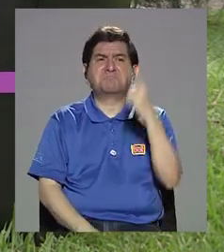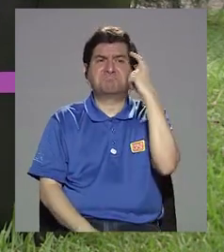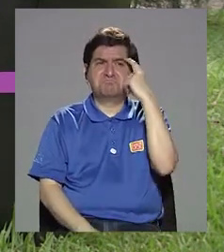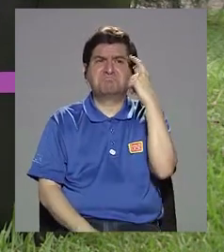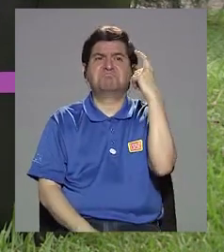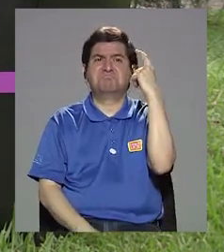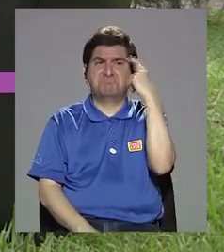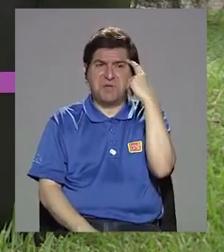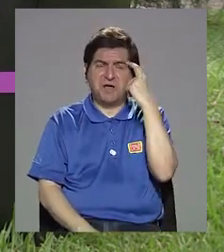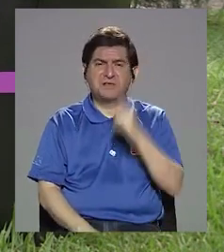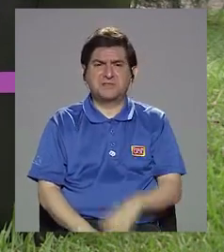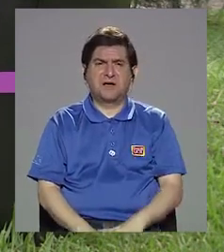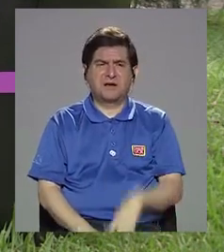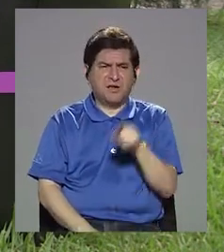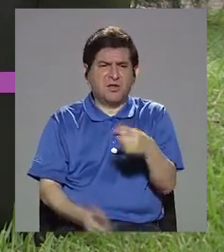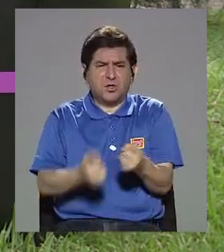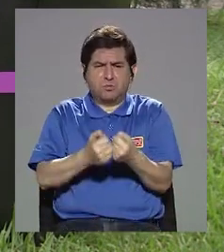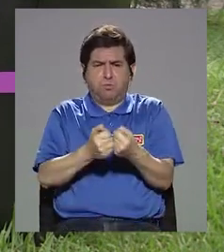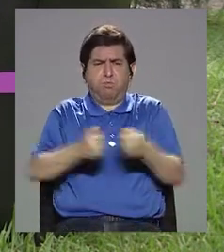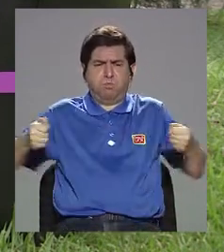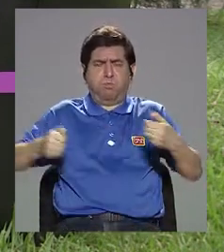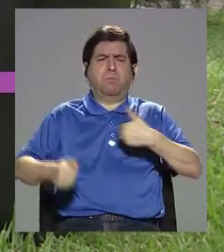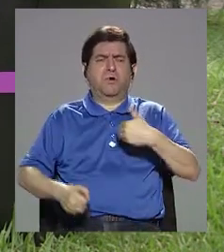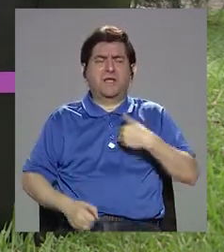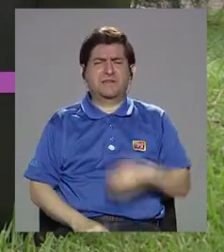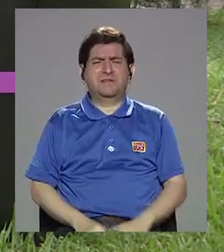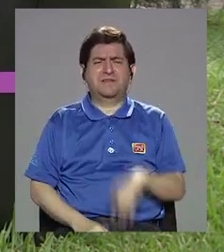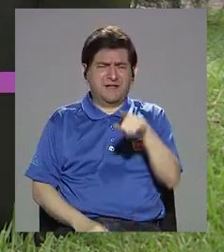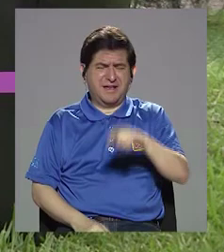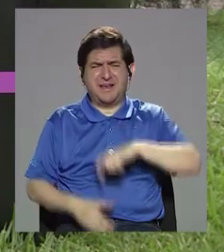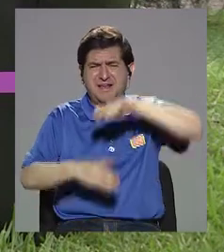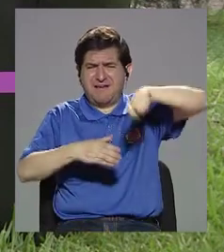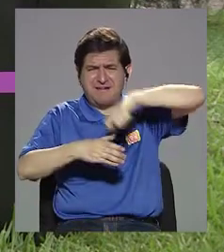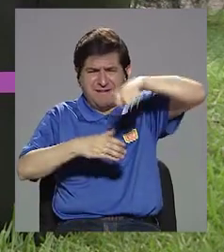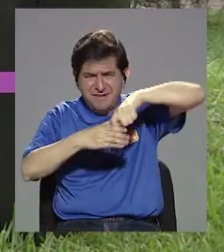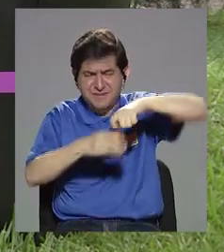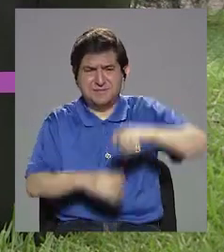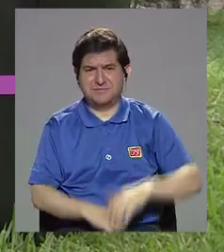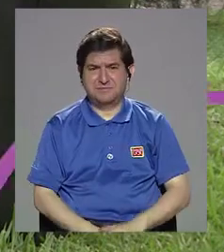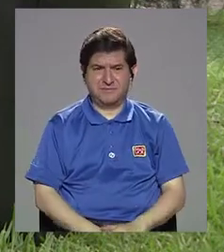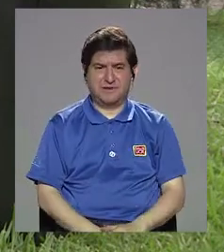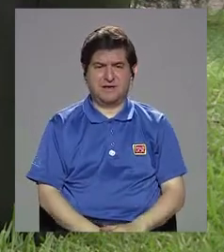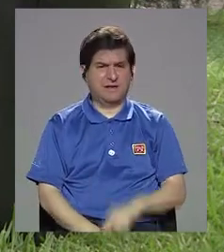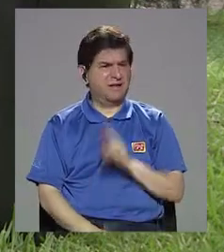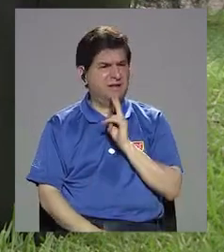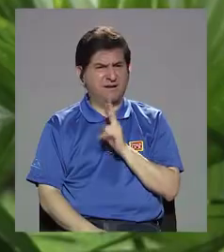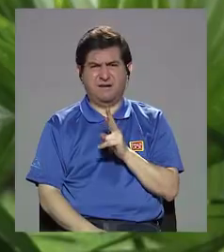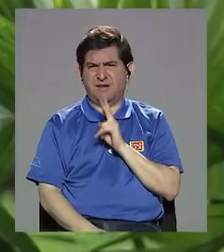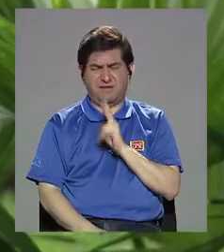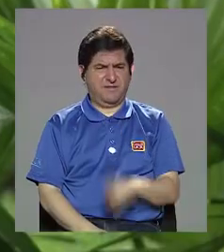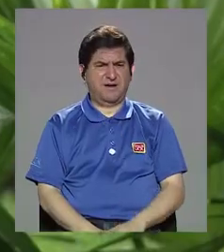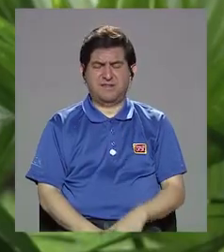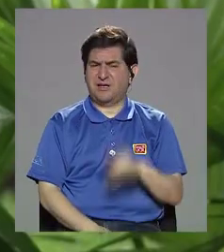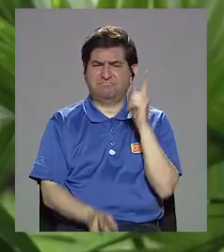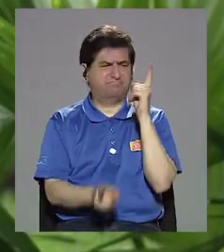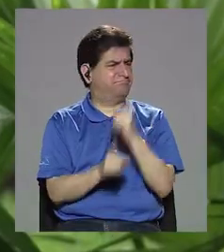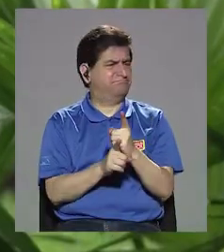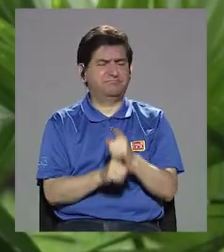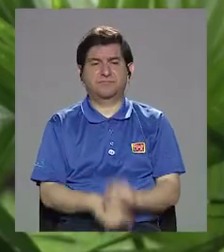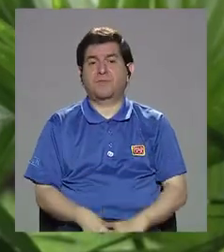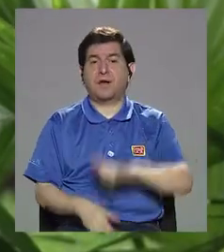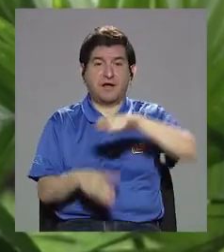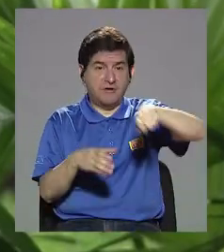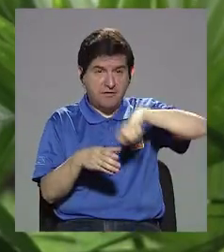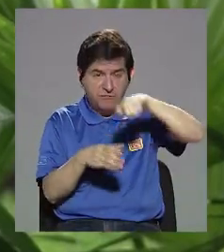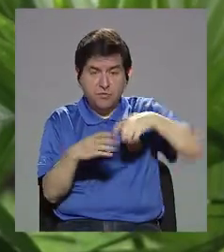pensar que engordan porque tienen mucha azúcar, eso en realidad no es así, las frutas